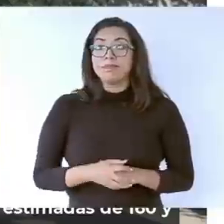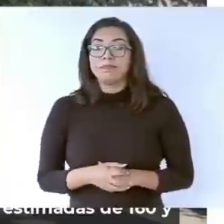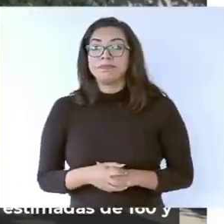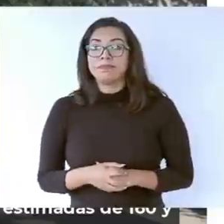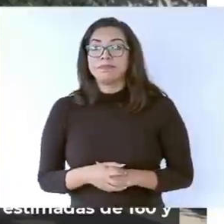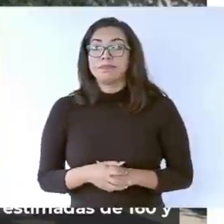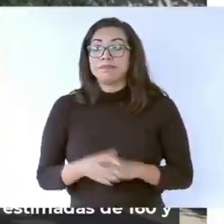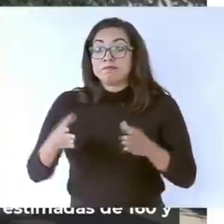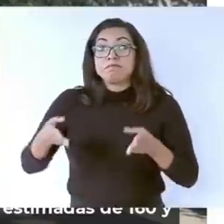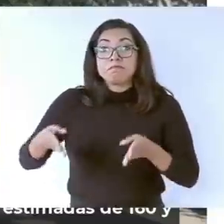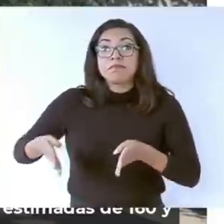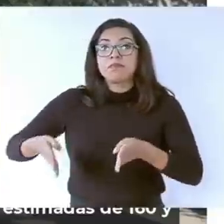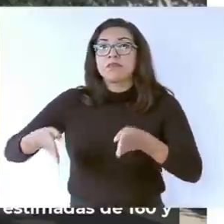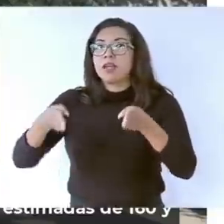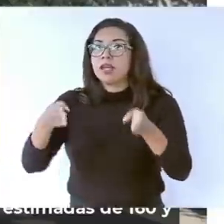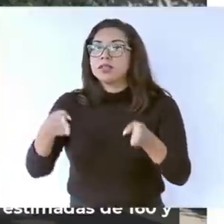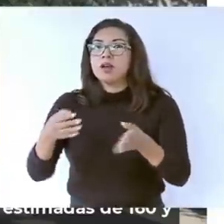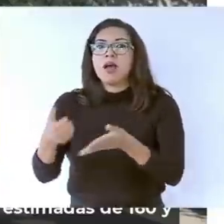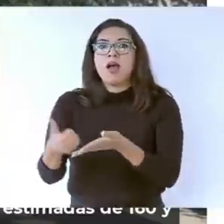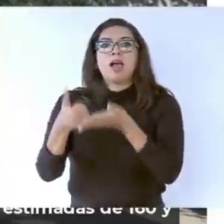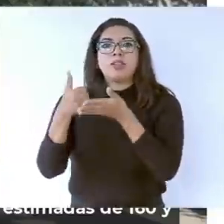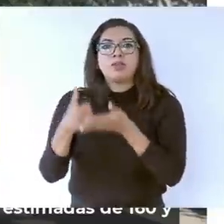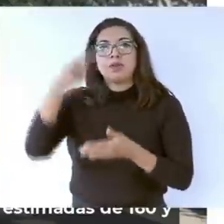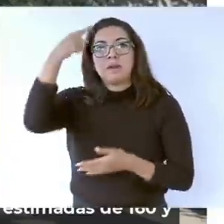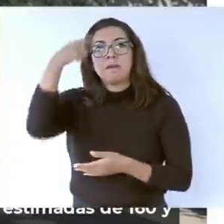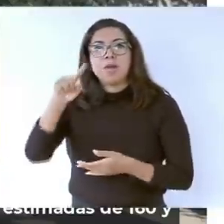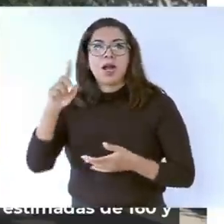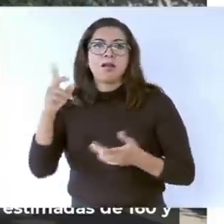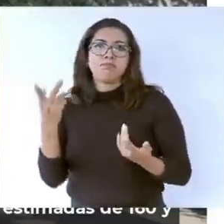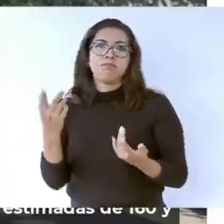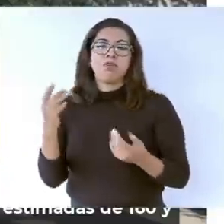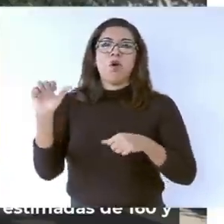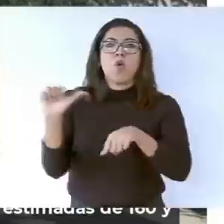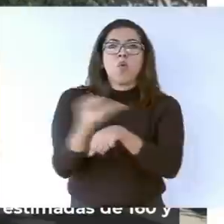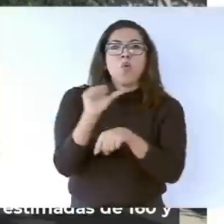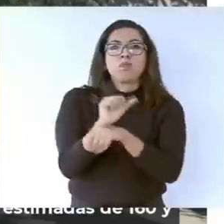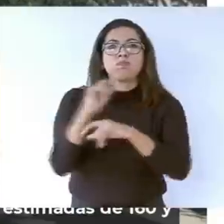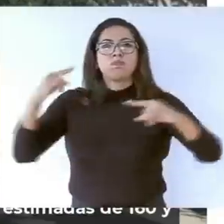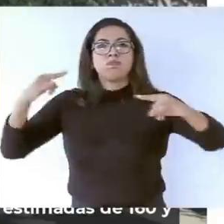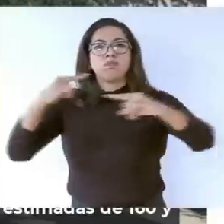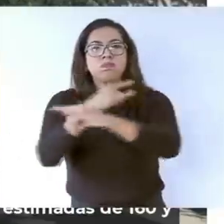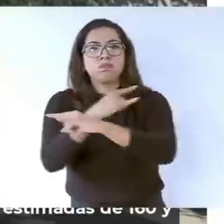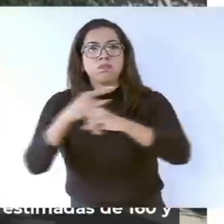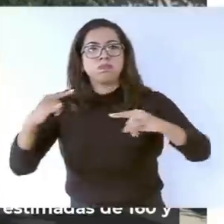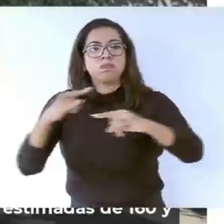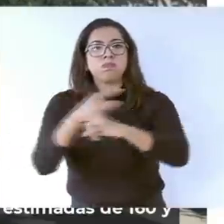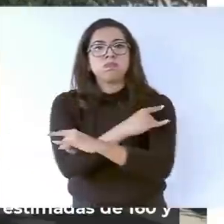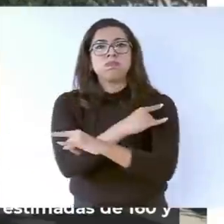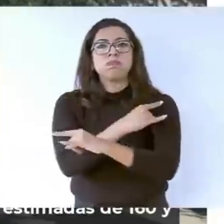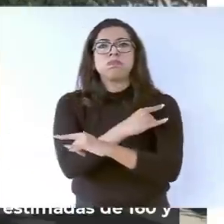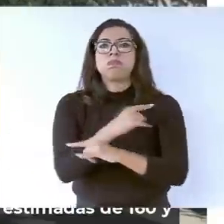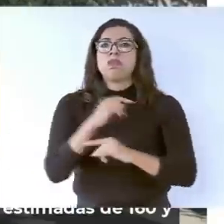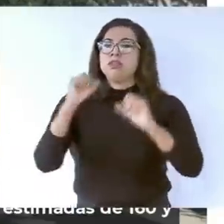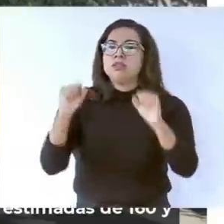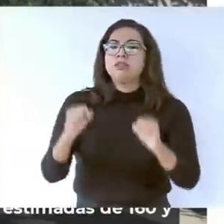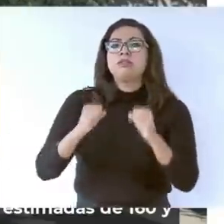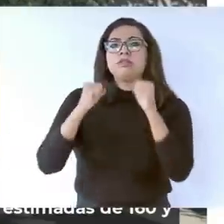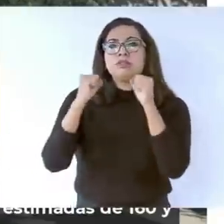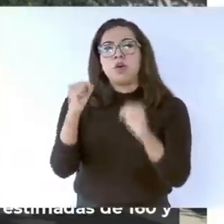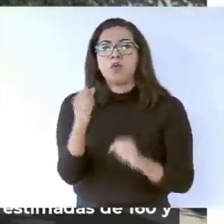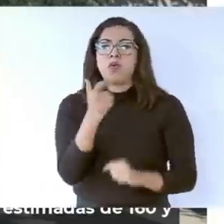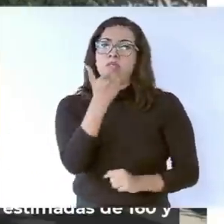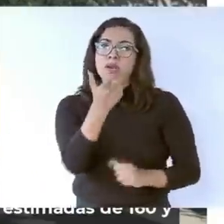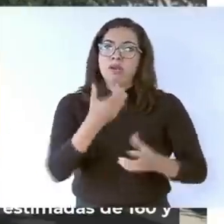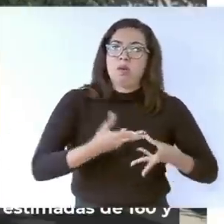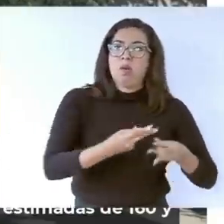como vía en placa, garantizará además la seguridad en el tránsito y un bajo costo de mantenimiento. Sobre dicho o veeducto